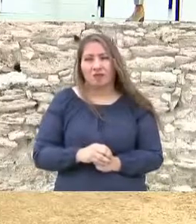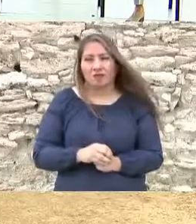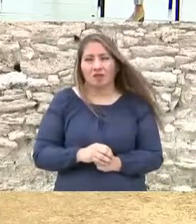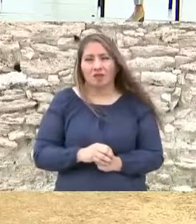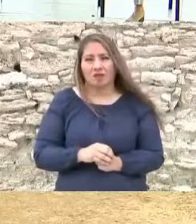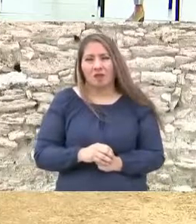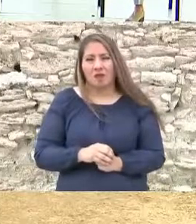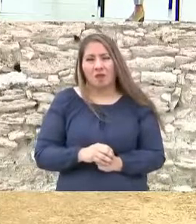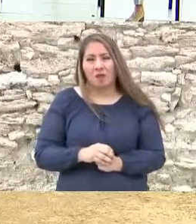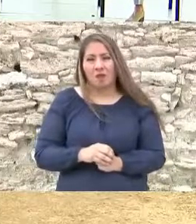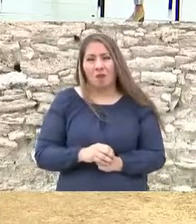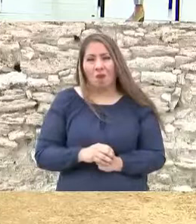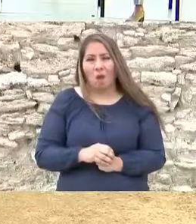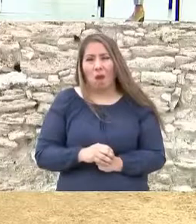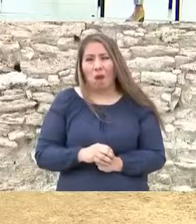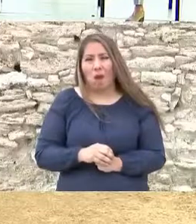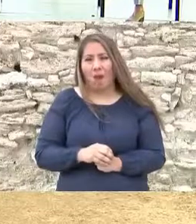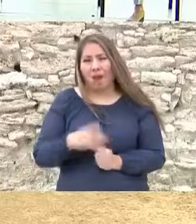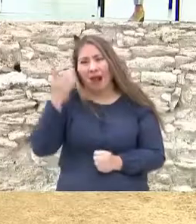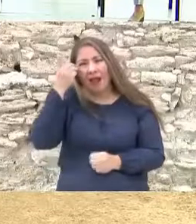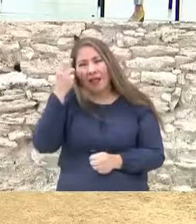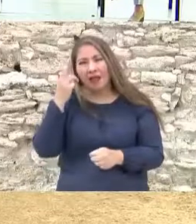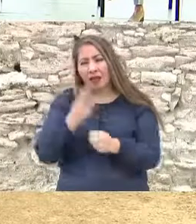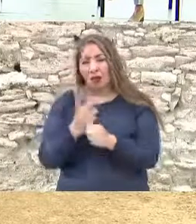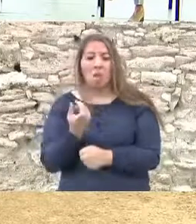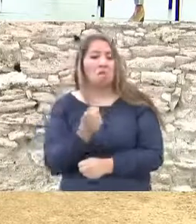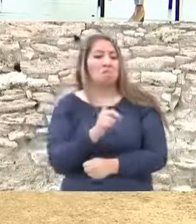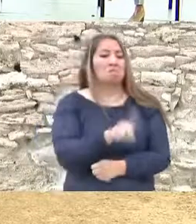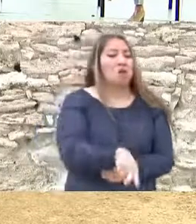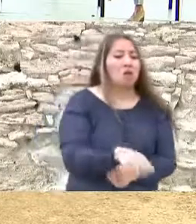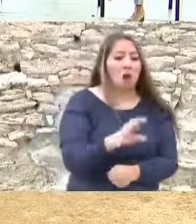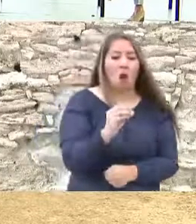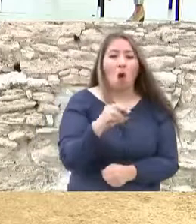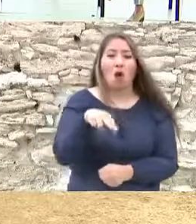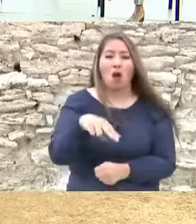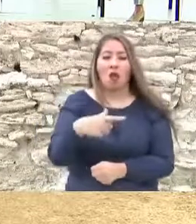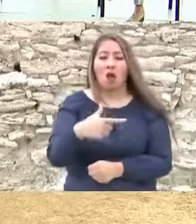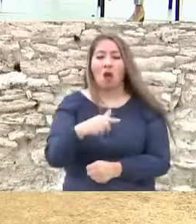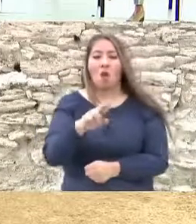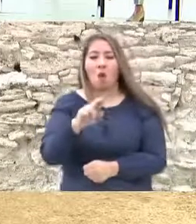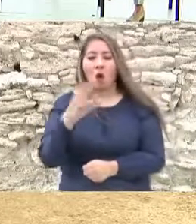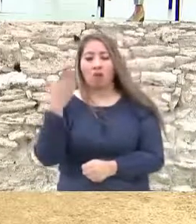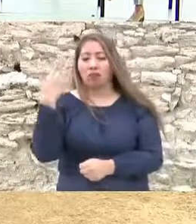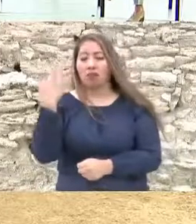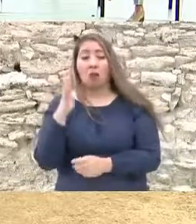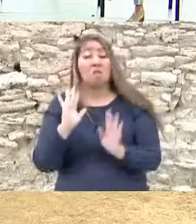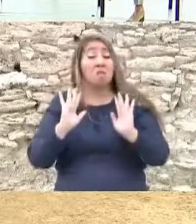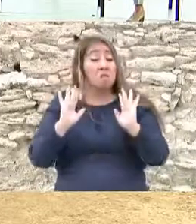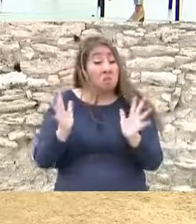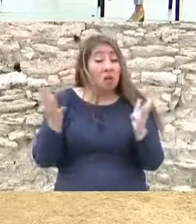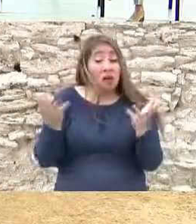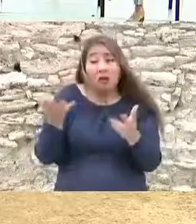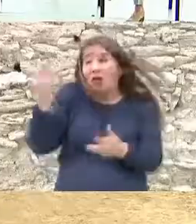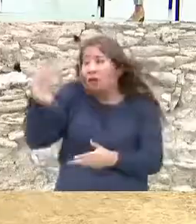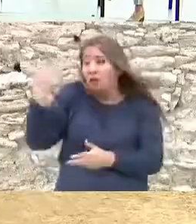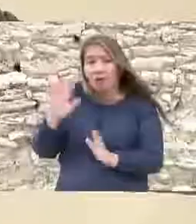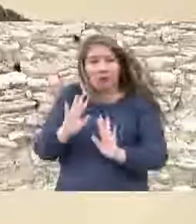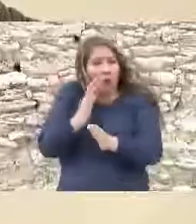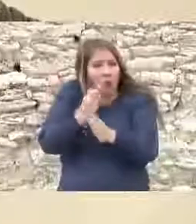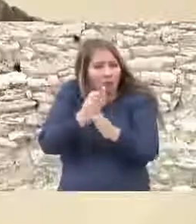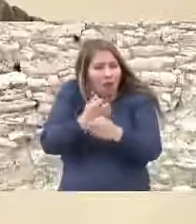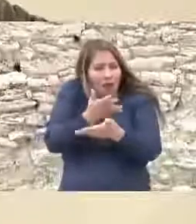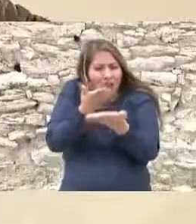al director de la Conagua así estábamos y ahora no